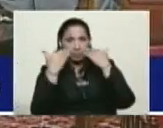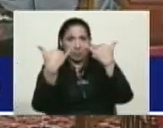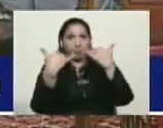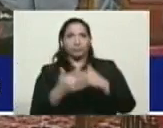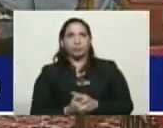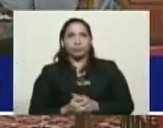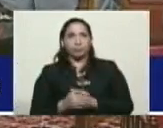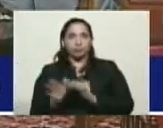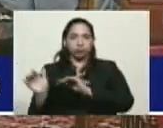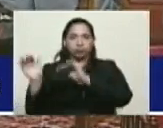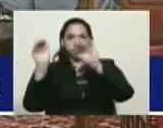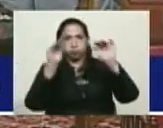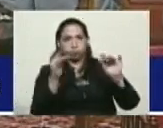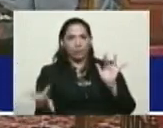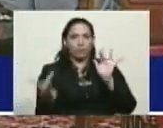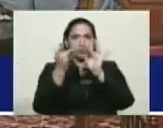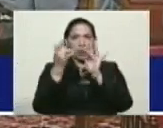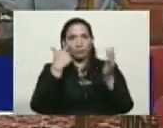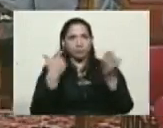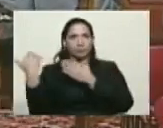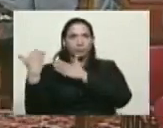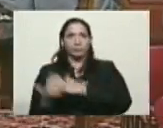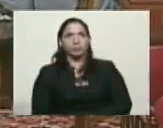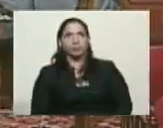despedimos este contacto informativo. Adelante.